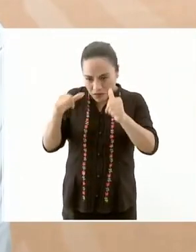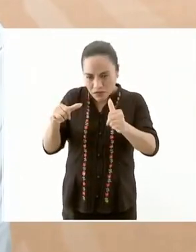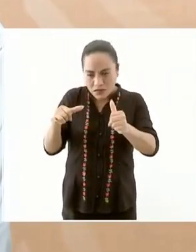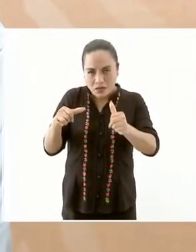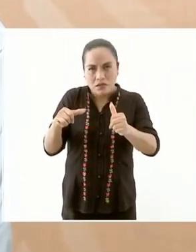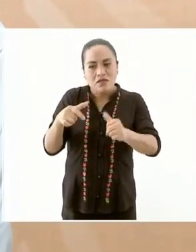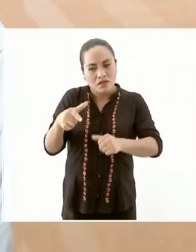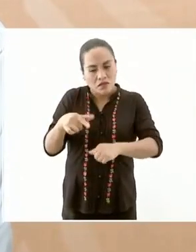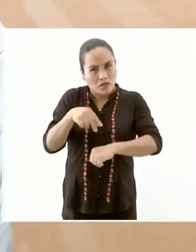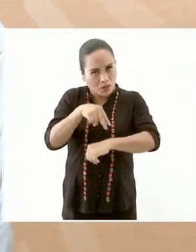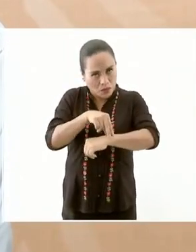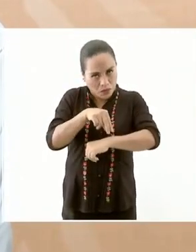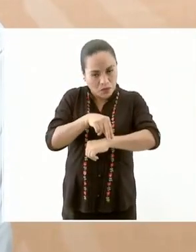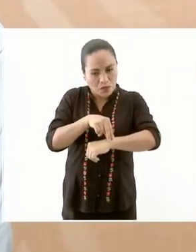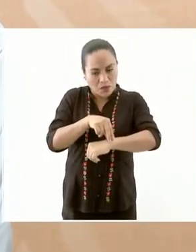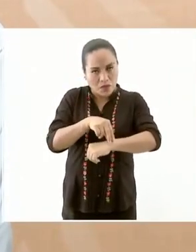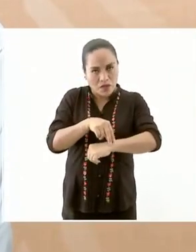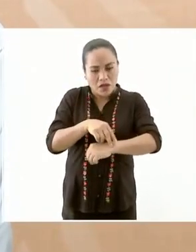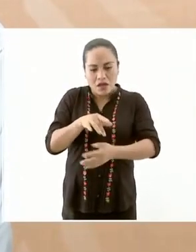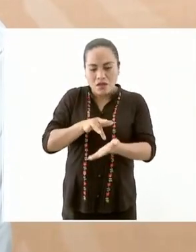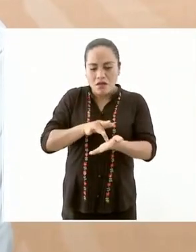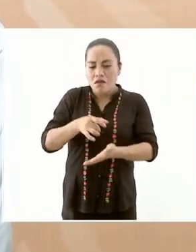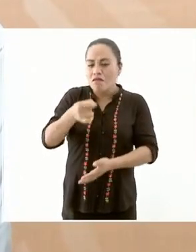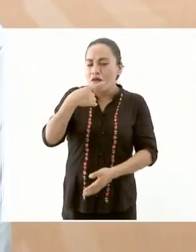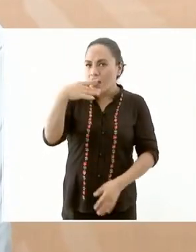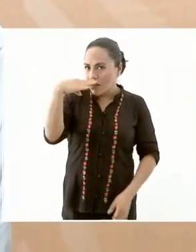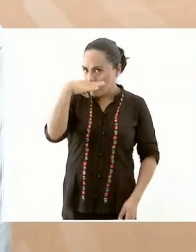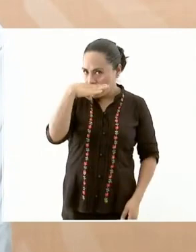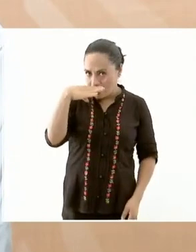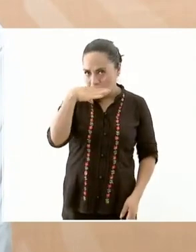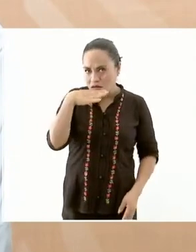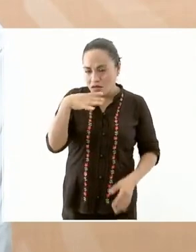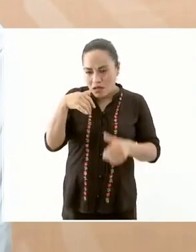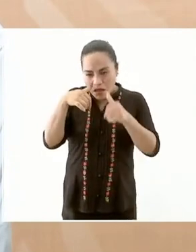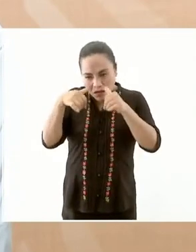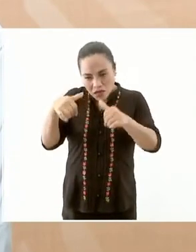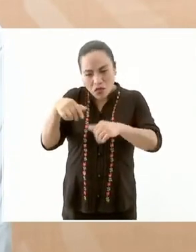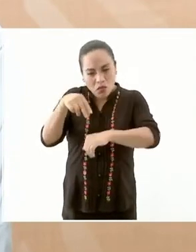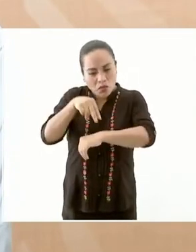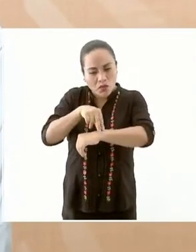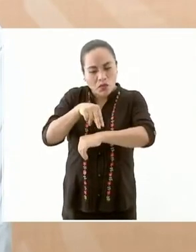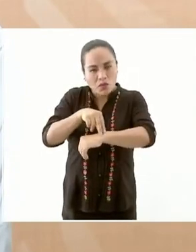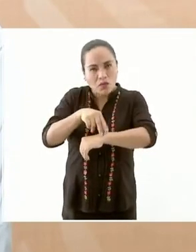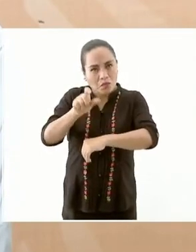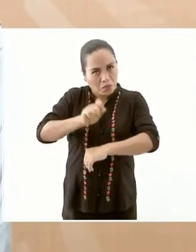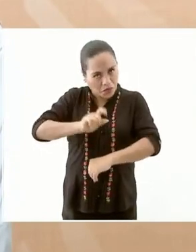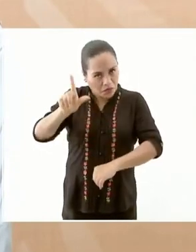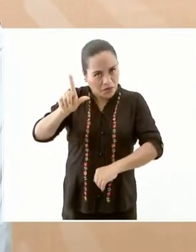medicamentos gratuitos y atención médica de calidad